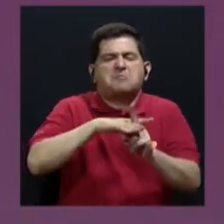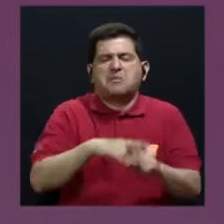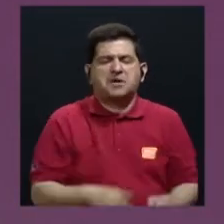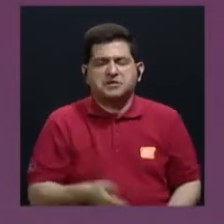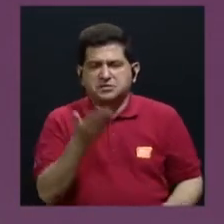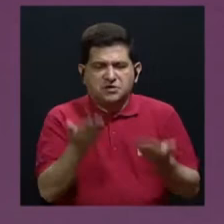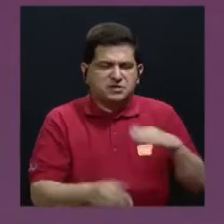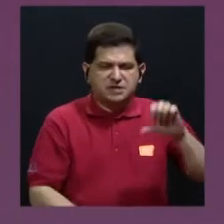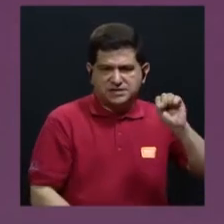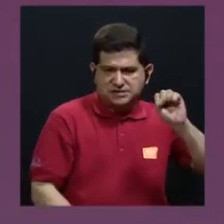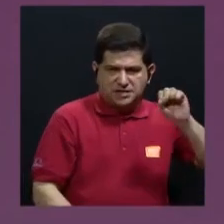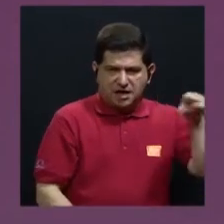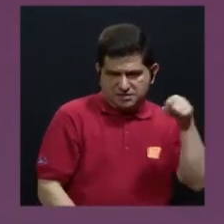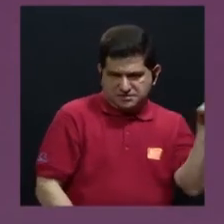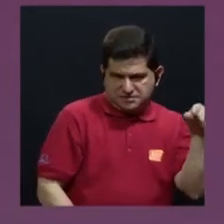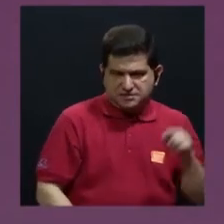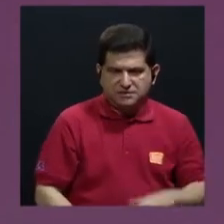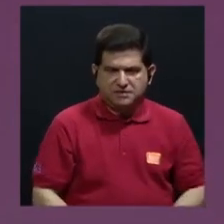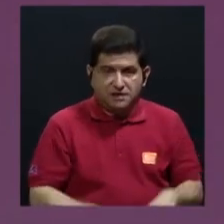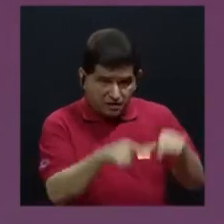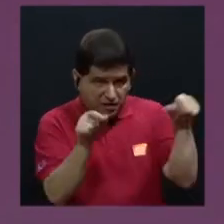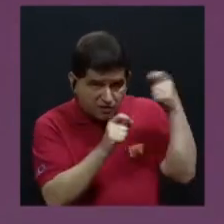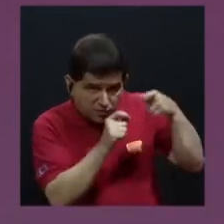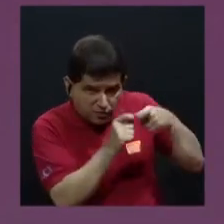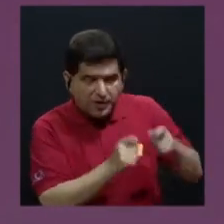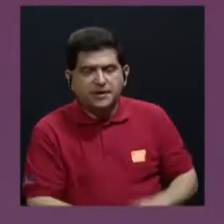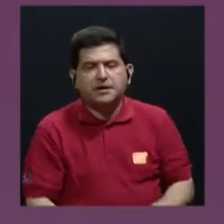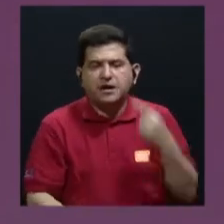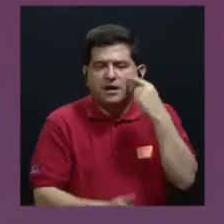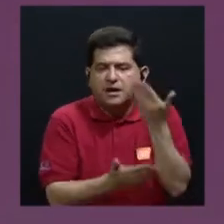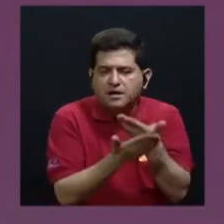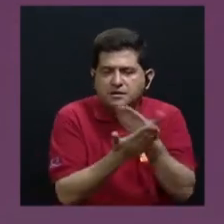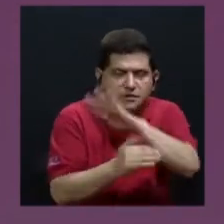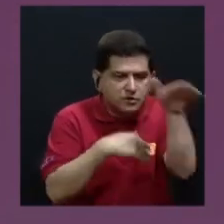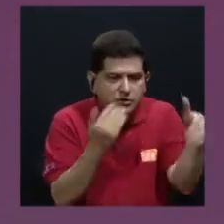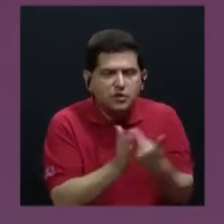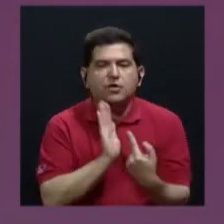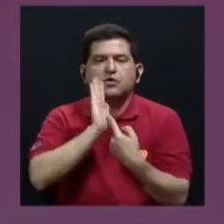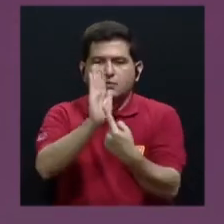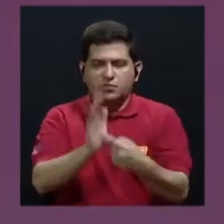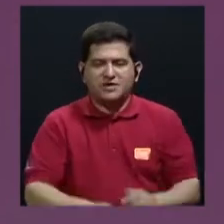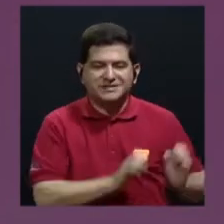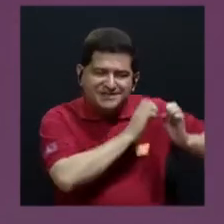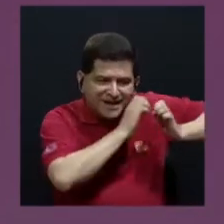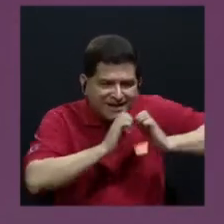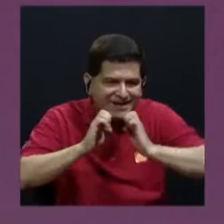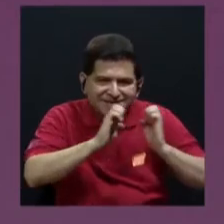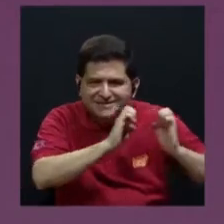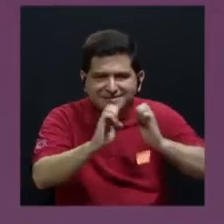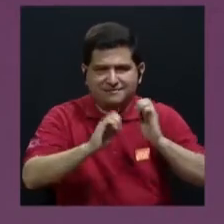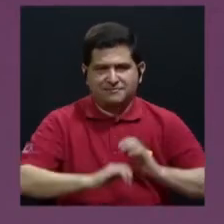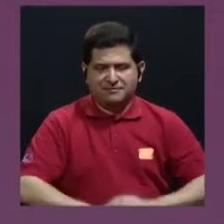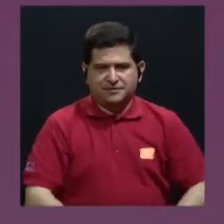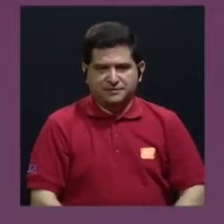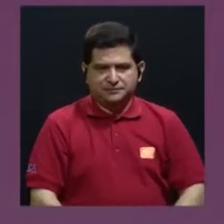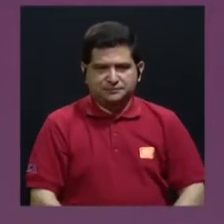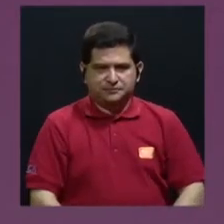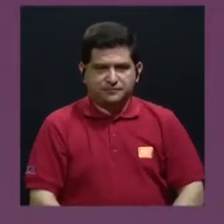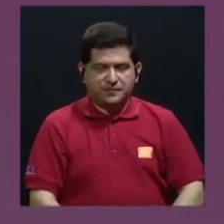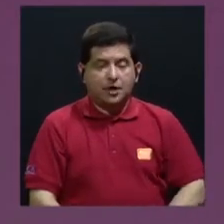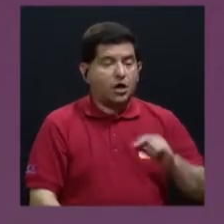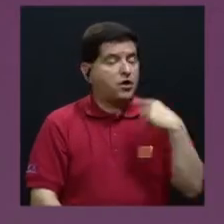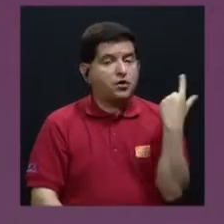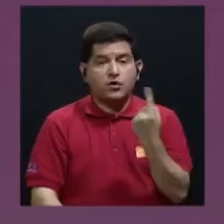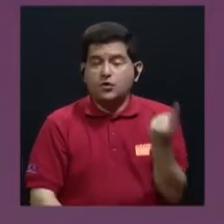Sarko? Bueno, todos los testimonios relatan que fue una estrategia, ¿verdad?, porque no sucedió